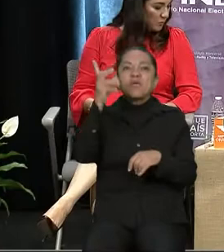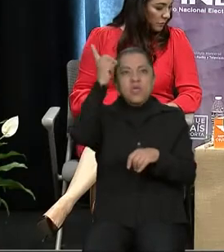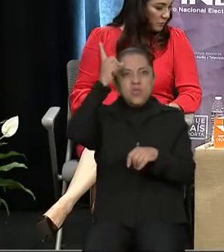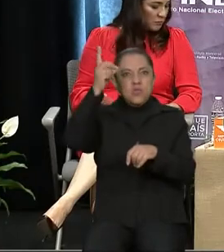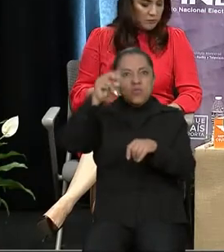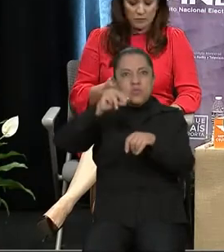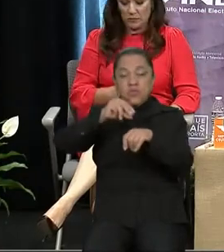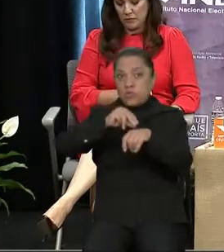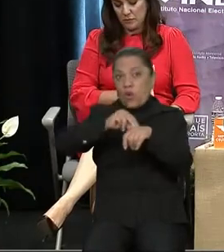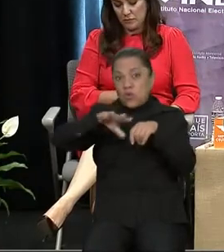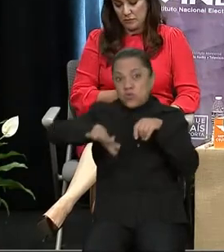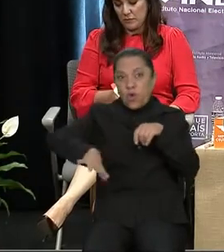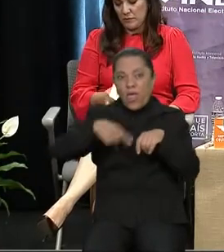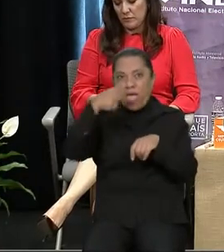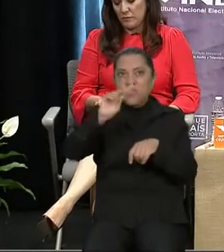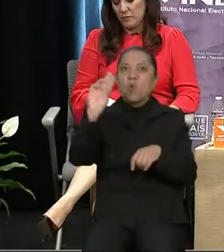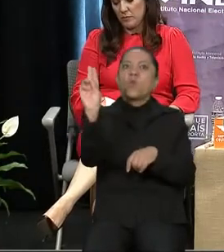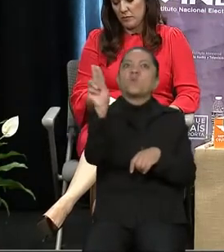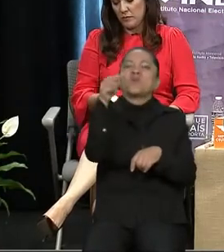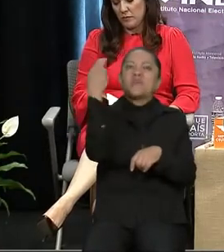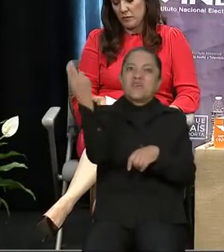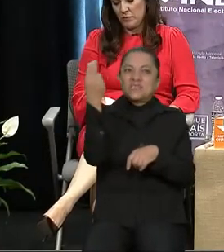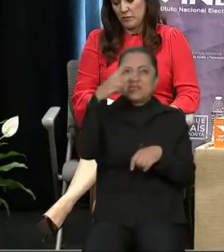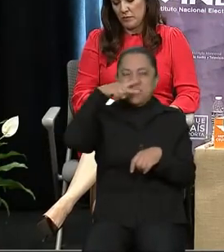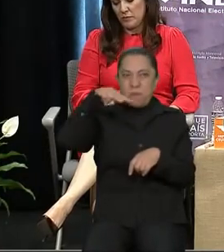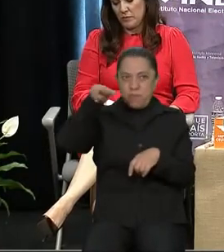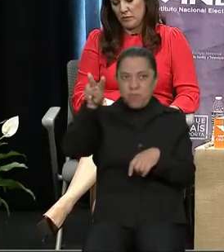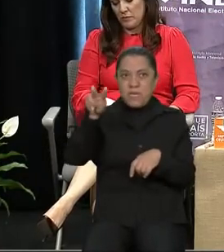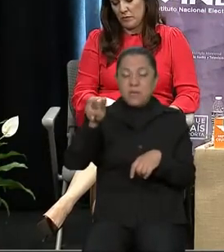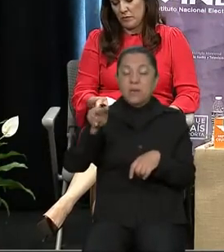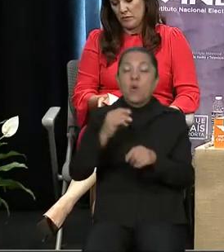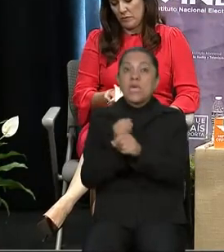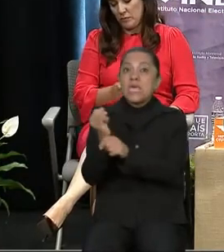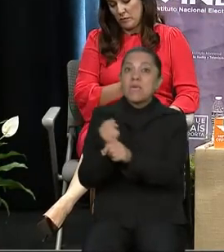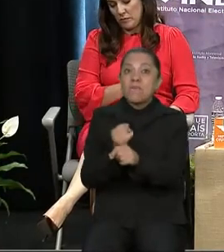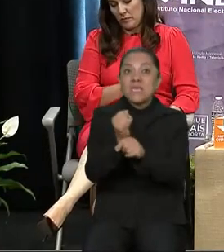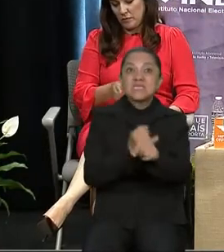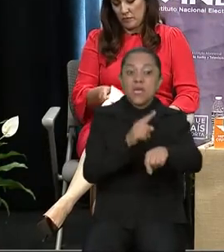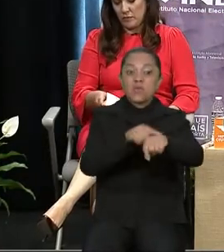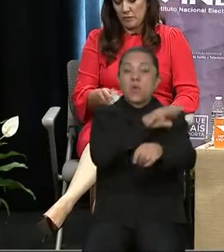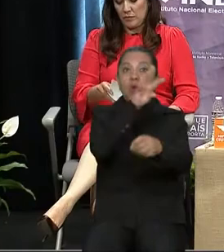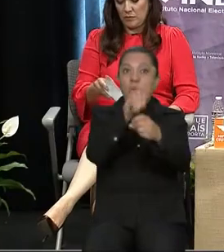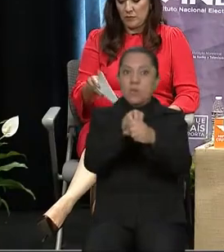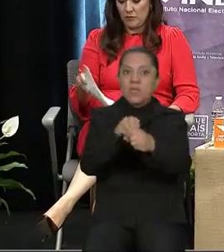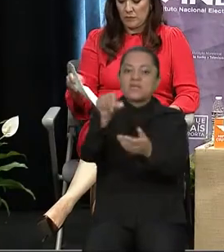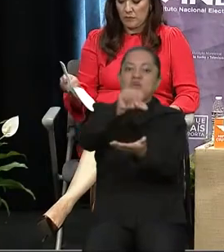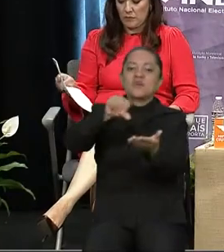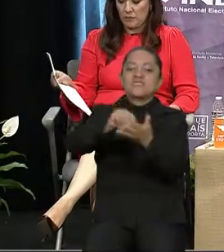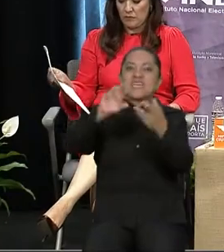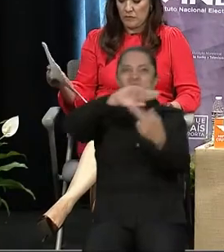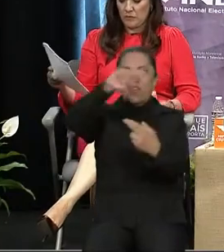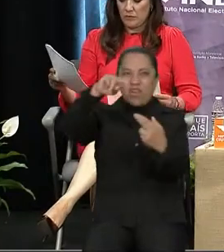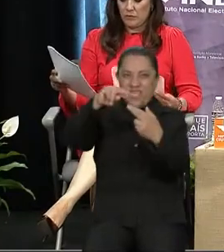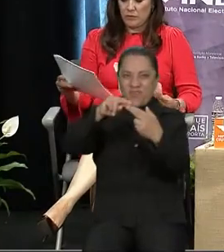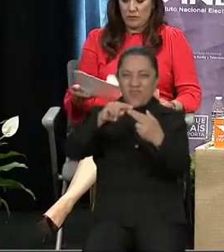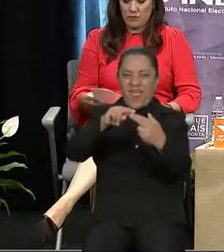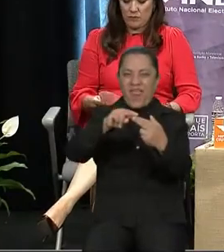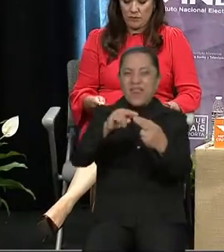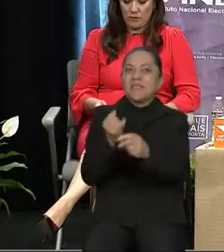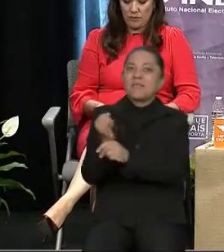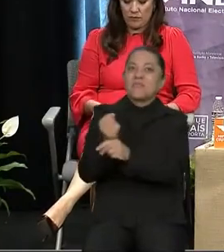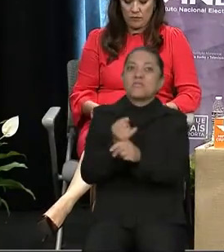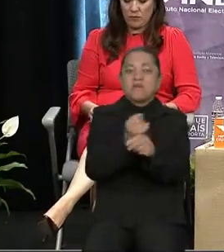México. Es investigador de tiempo completo del Centro Regional de Investigaciones Multidisciplinarias, premio al mejor